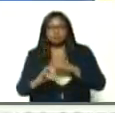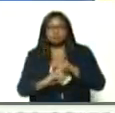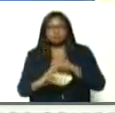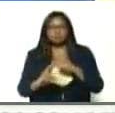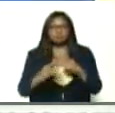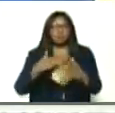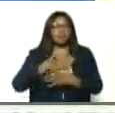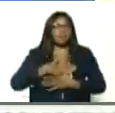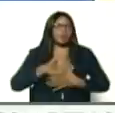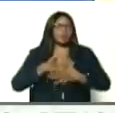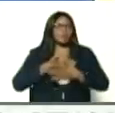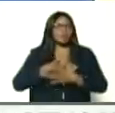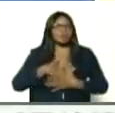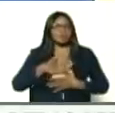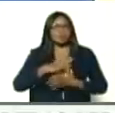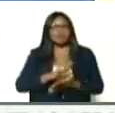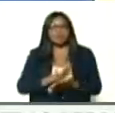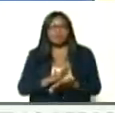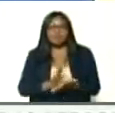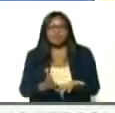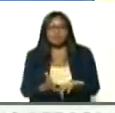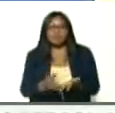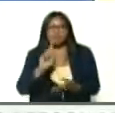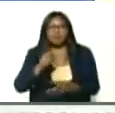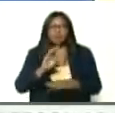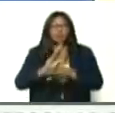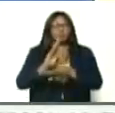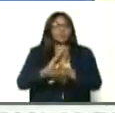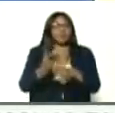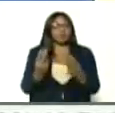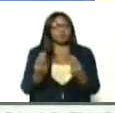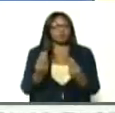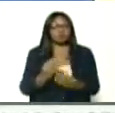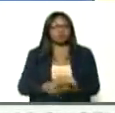relajación, tenemos que tomar medidas,